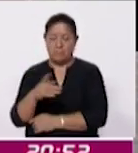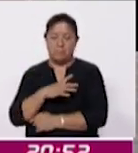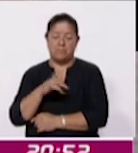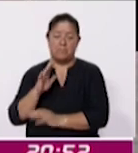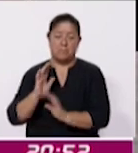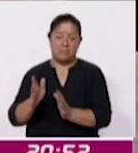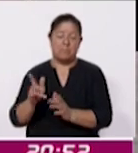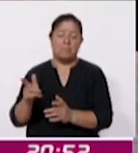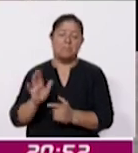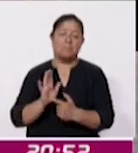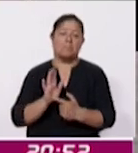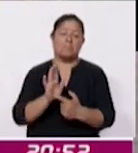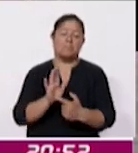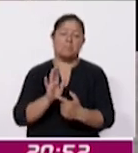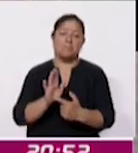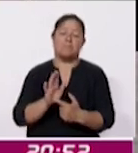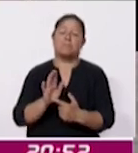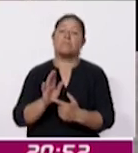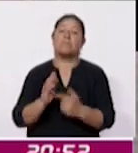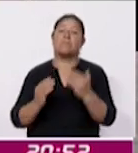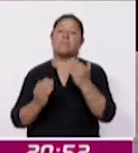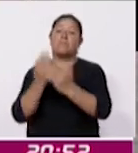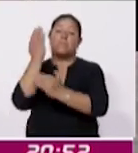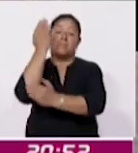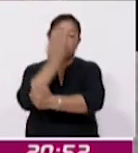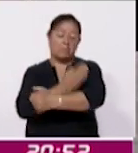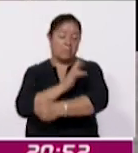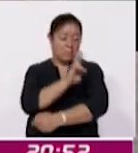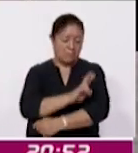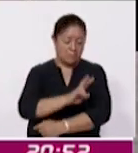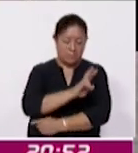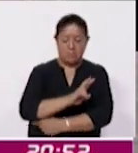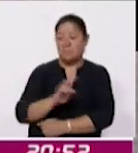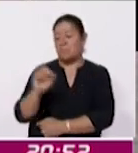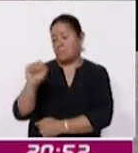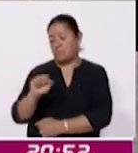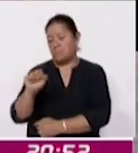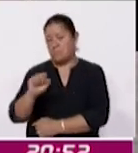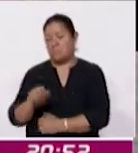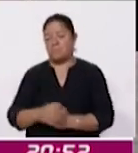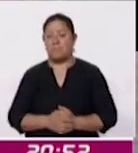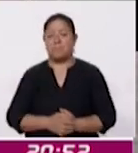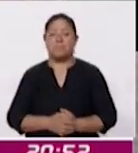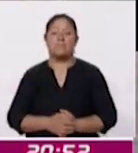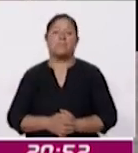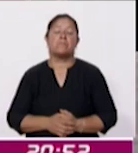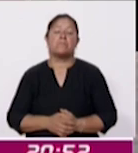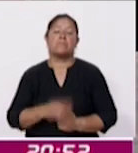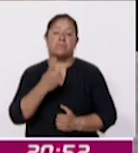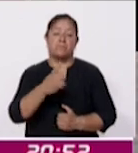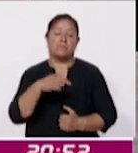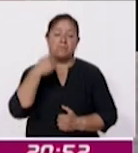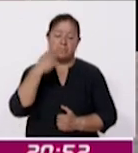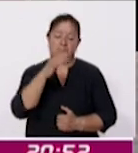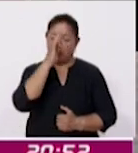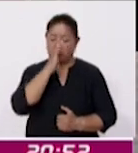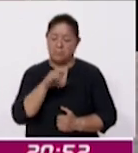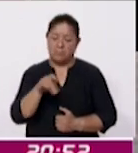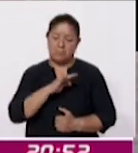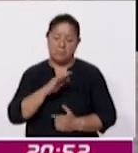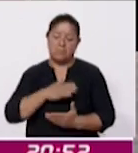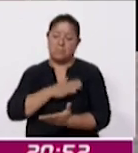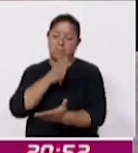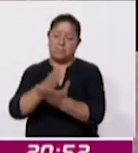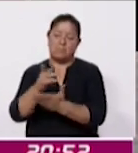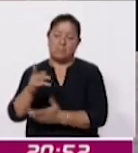reliquia todo el día viernes todo el día sábado en una hora habrá misa y la otra podrá pasar a ser la veneración